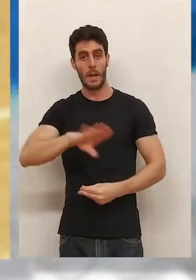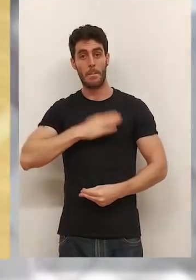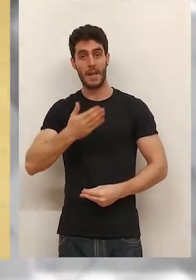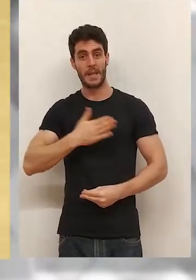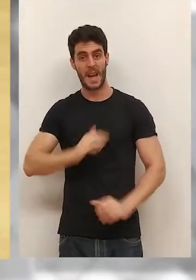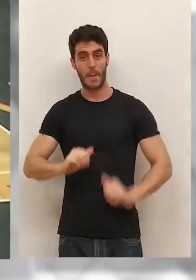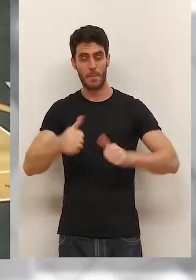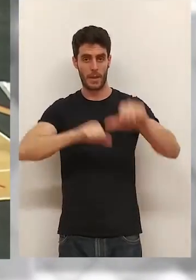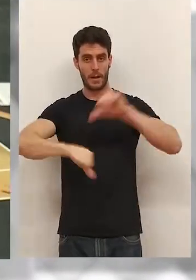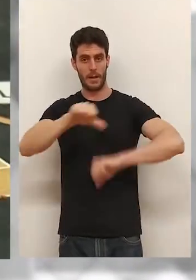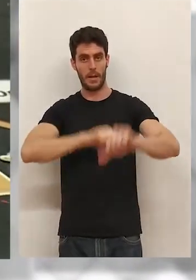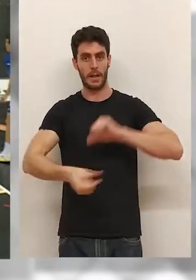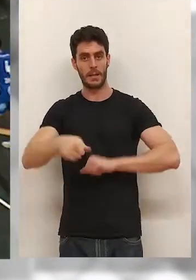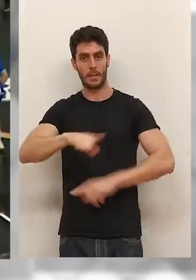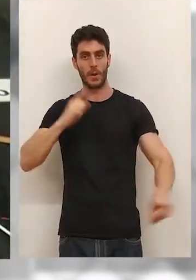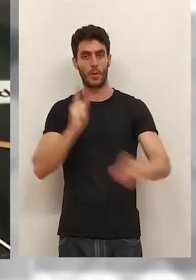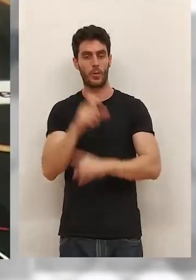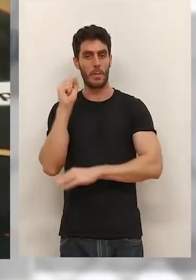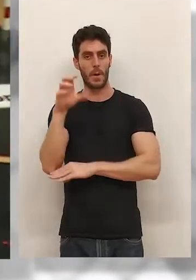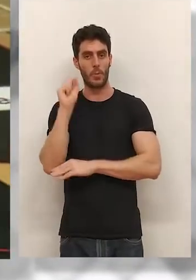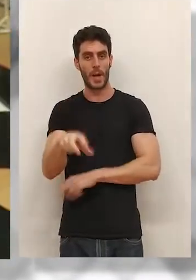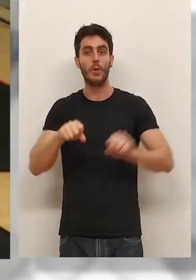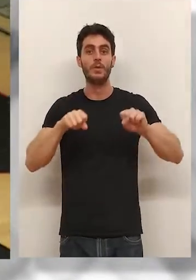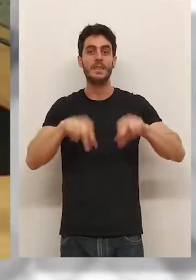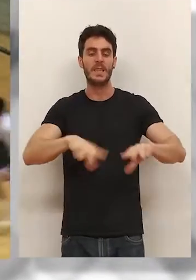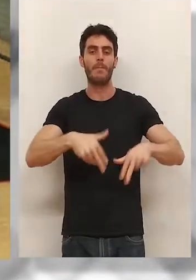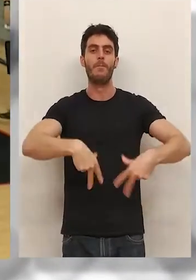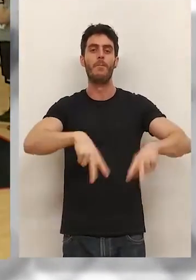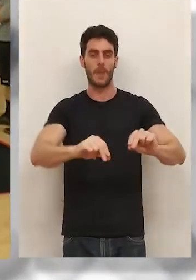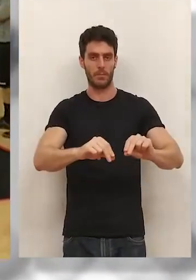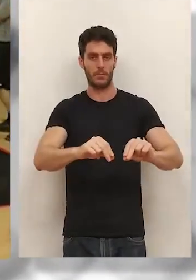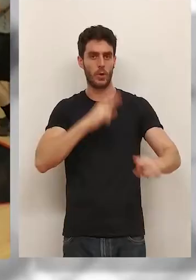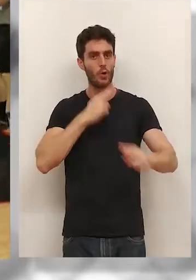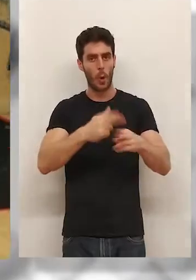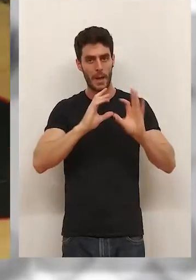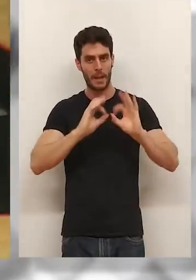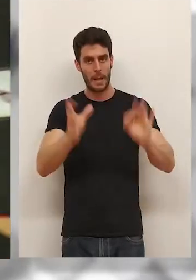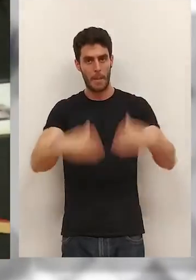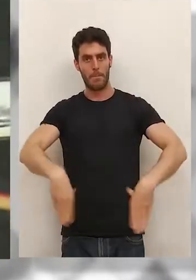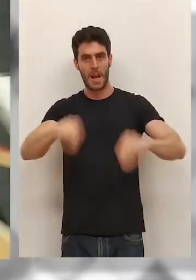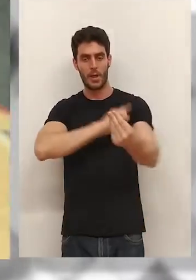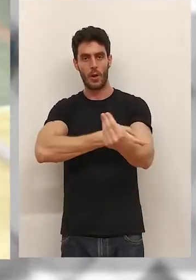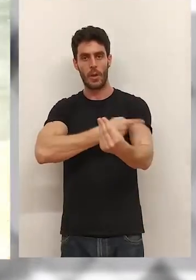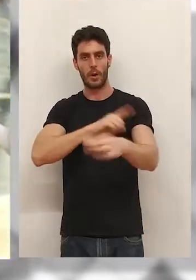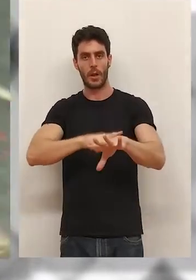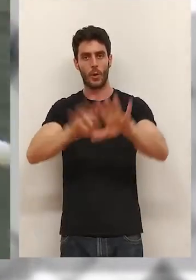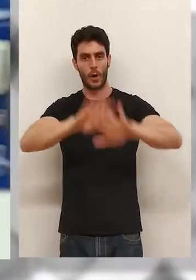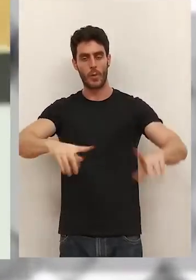riojanos debutan en liga y lo hacen ante el balonmano sin fin. La cita es en el Palacio de los Deportes a las nueve y media de la noche.